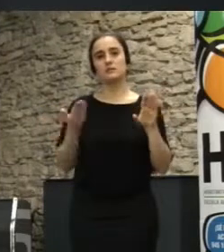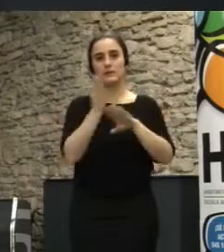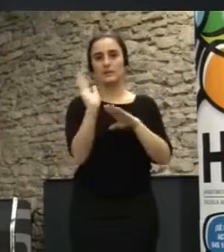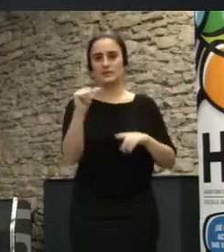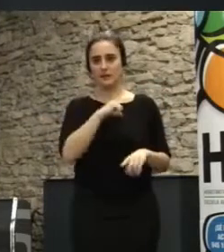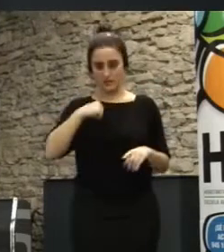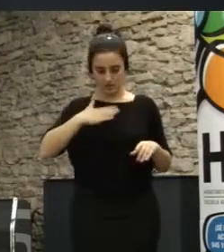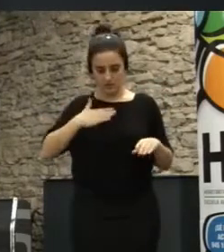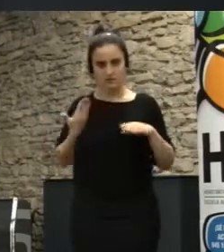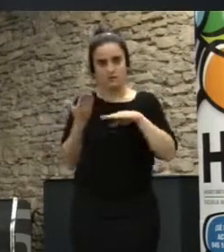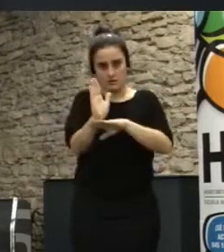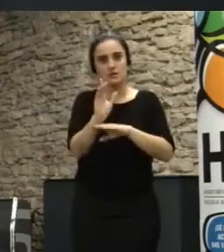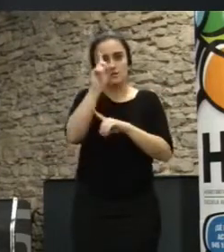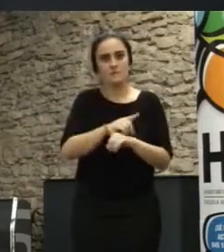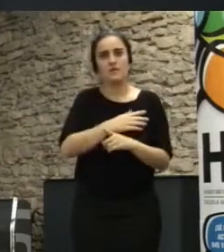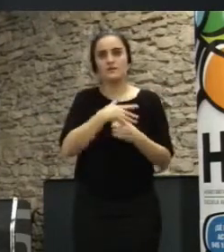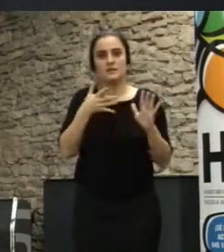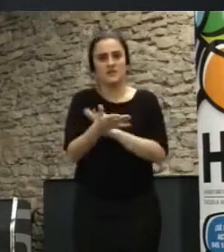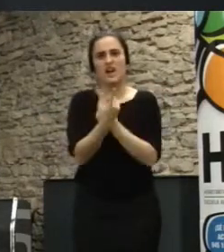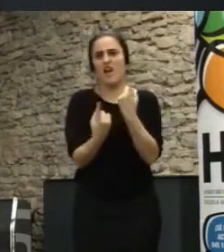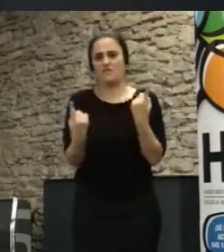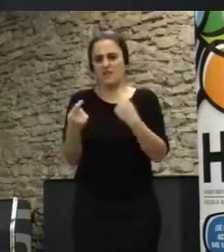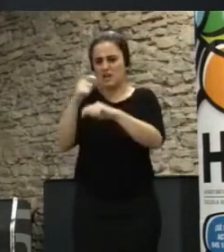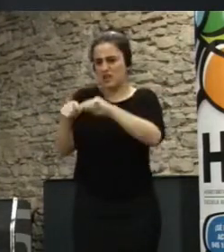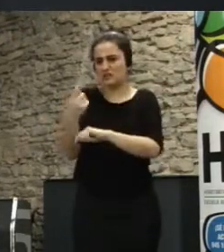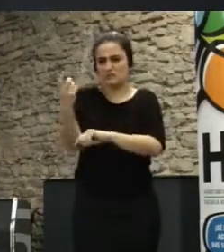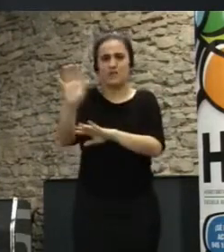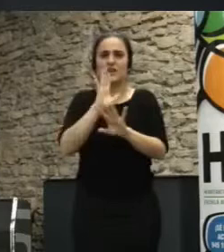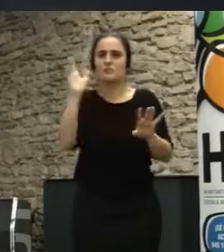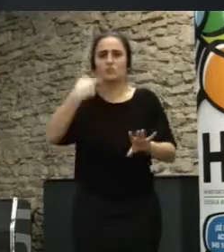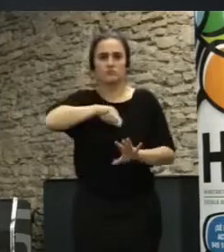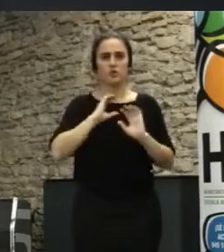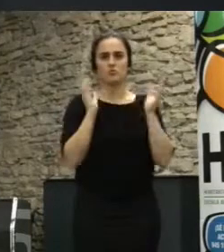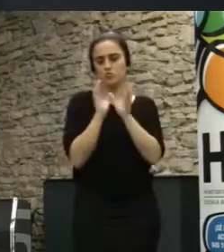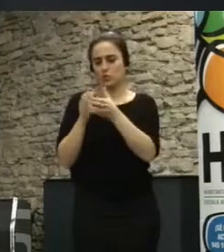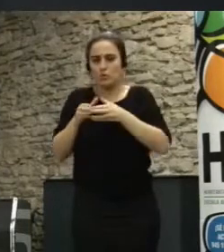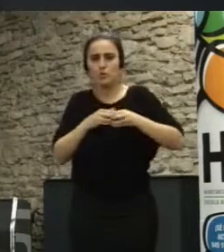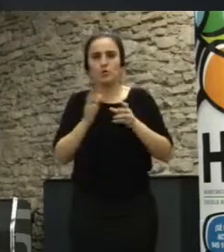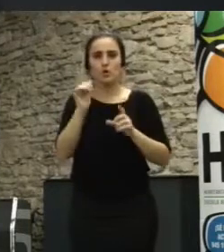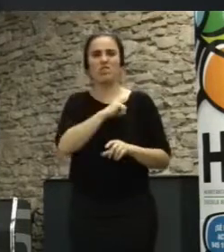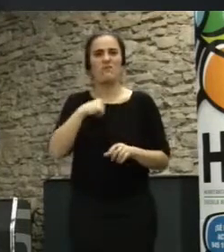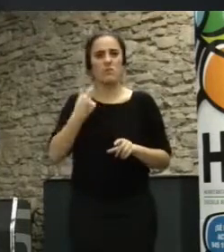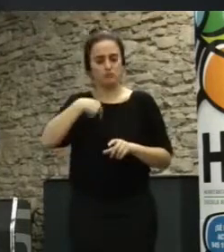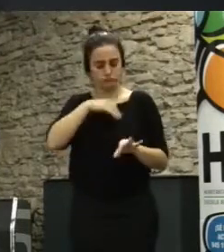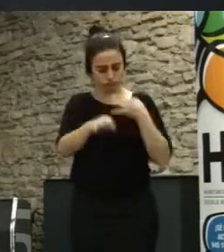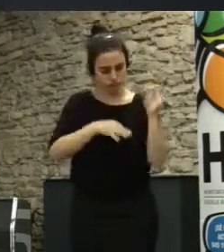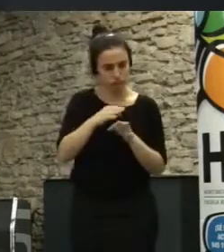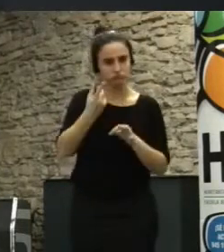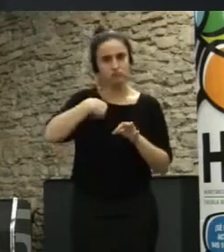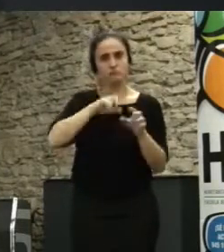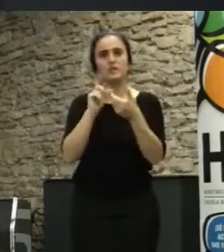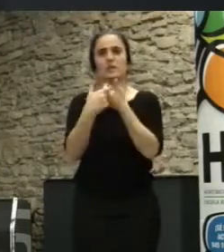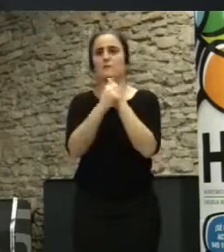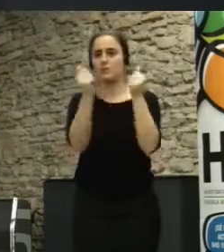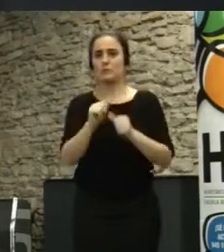a sí mismos y en muchos casos no necesitan a su asociación porque se organizan en grupos en colectivos o individualmente y participan de